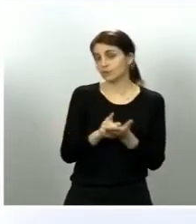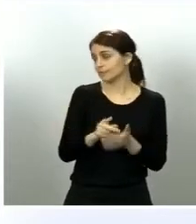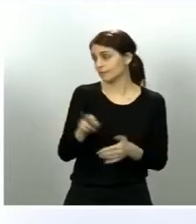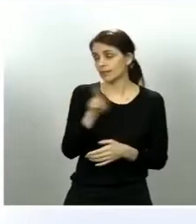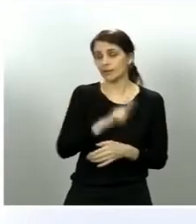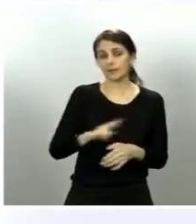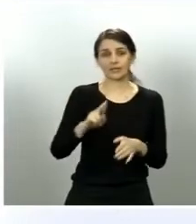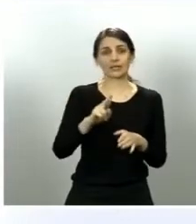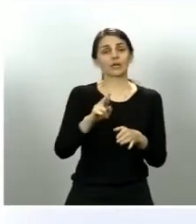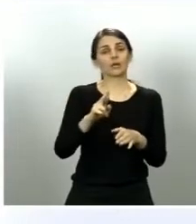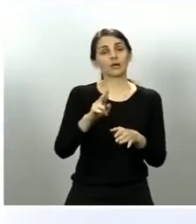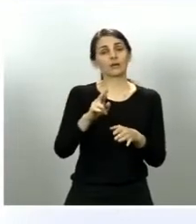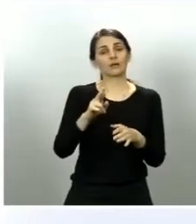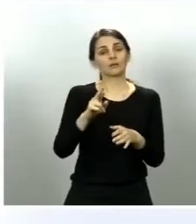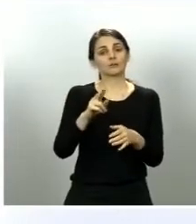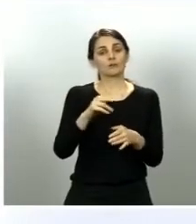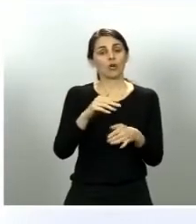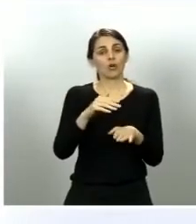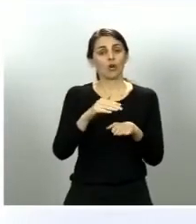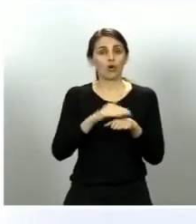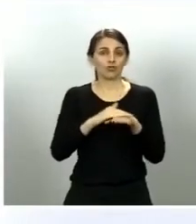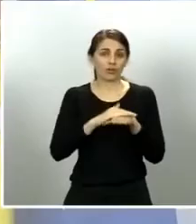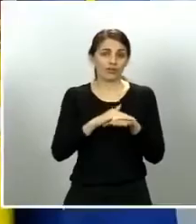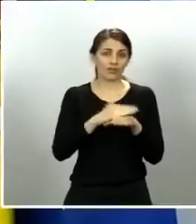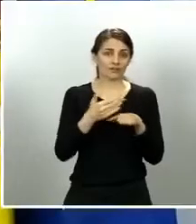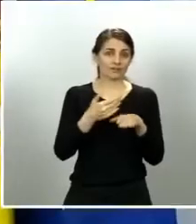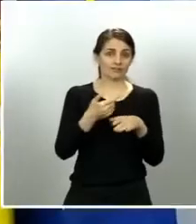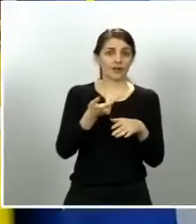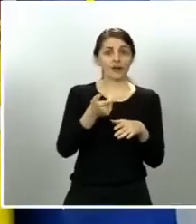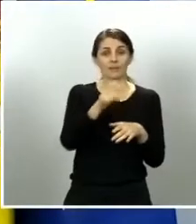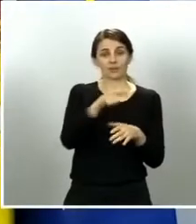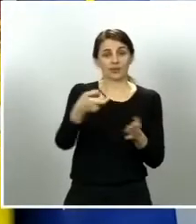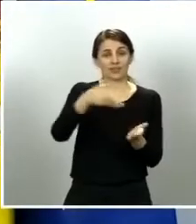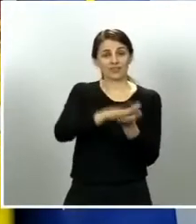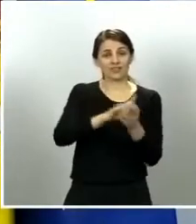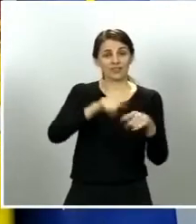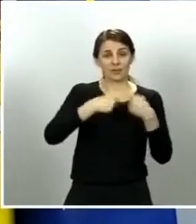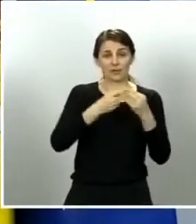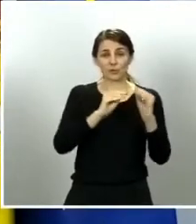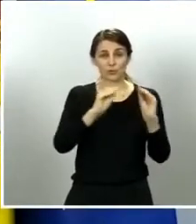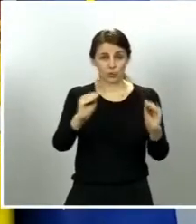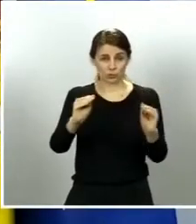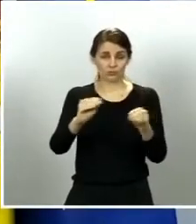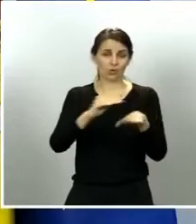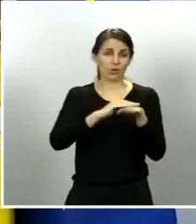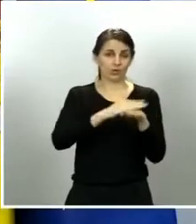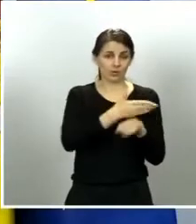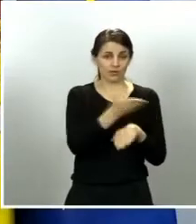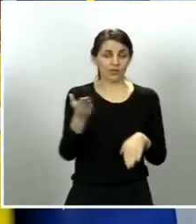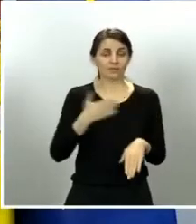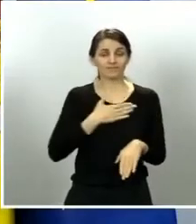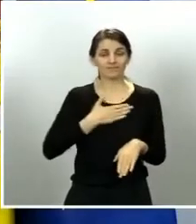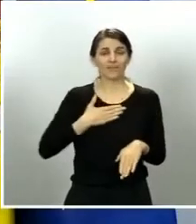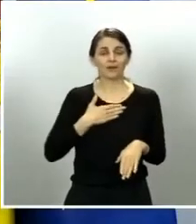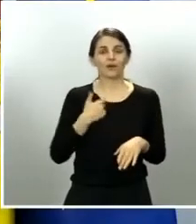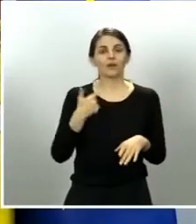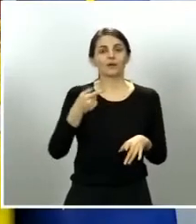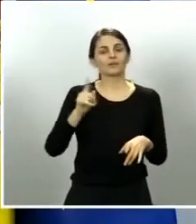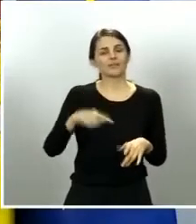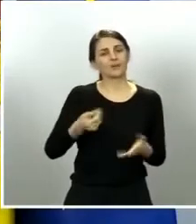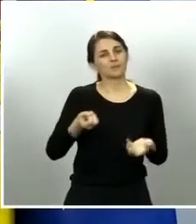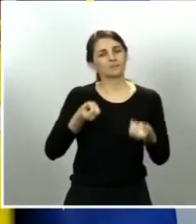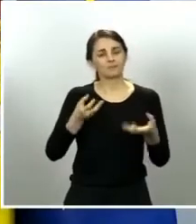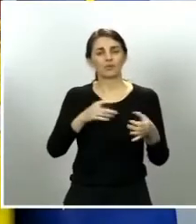consecuencia del coronavirus. Y me gustaría también mostrar la solidaridad con todos vosotros, con todas vosotras, que estáis en estos